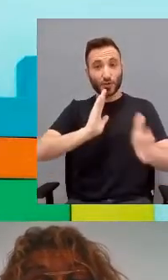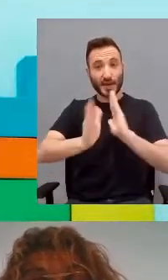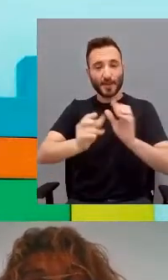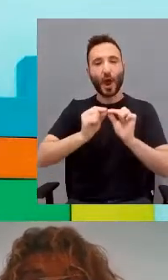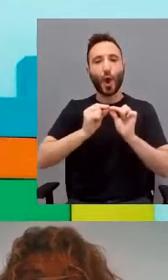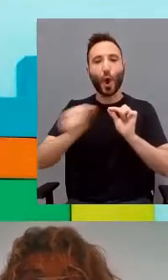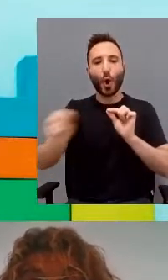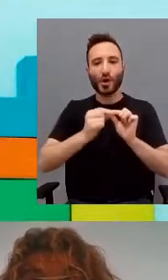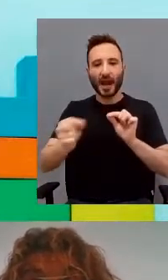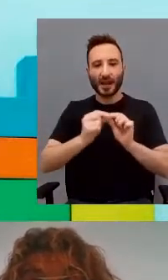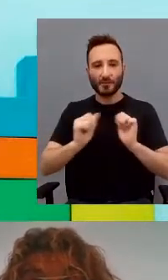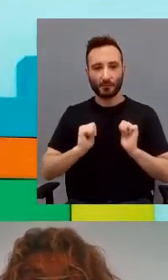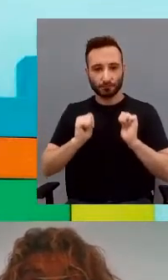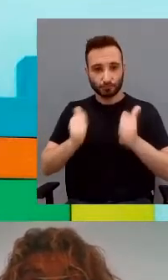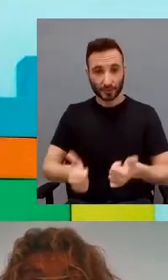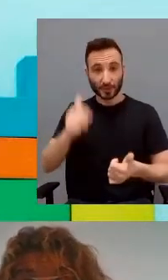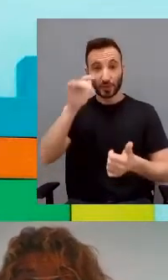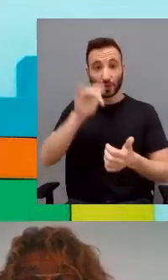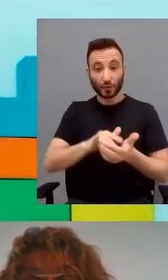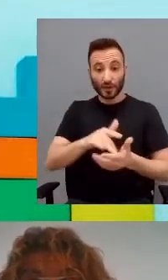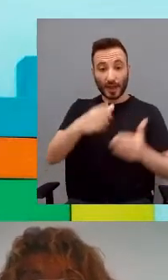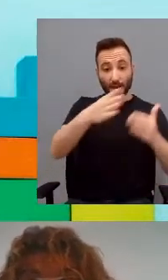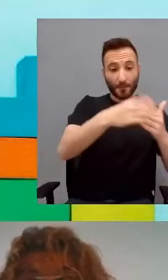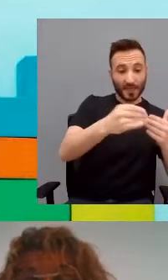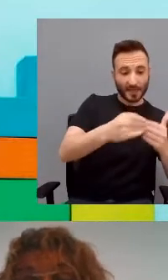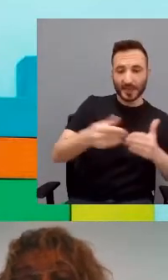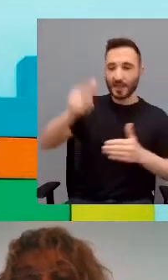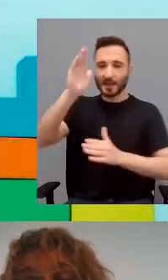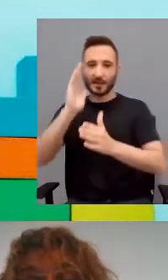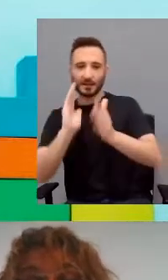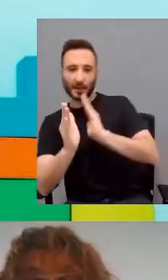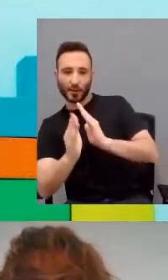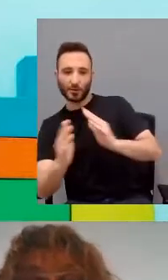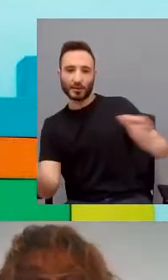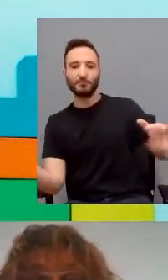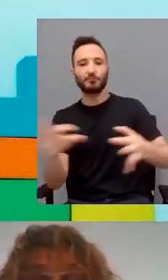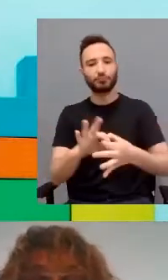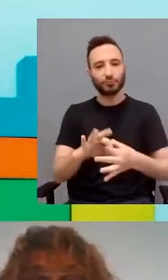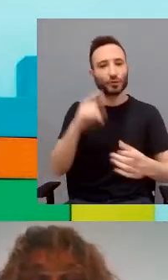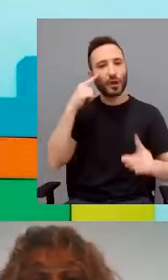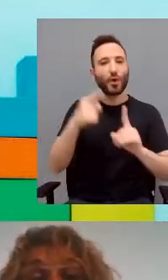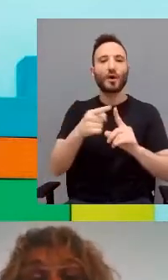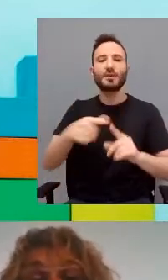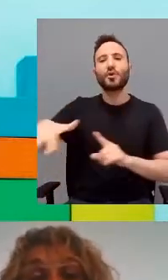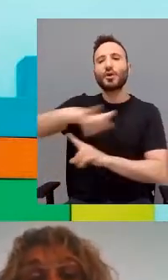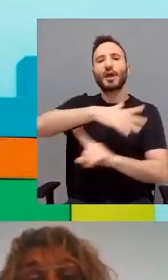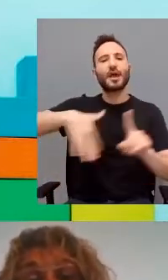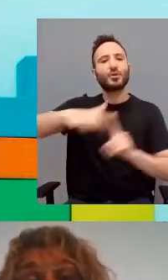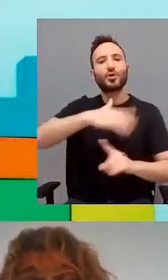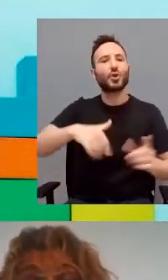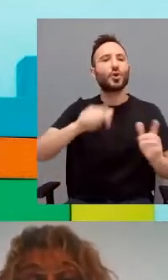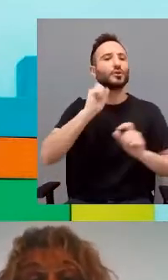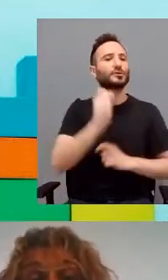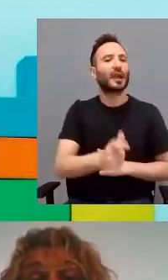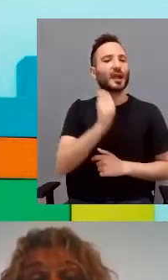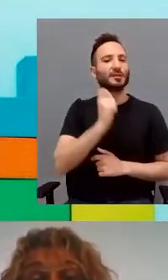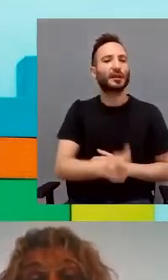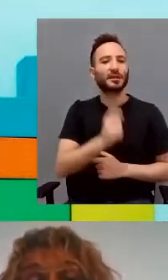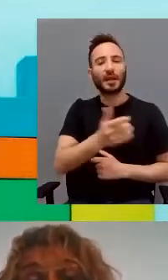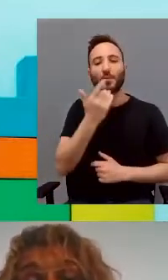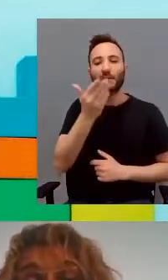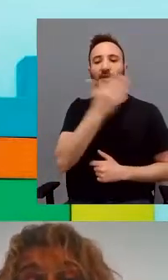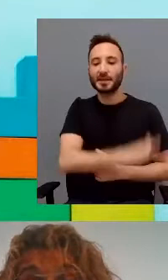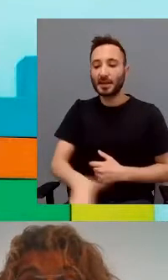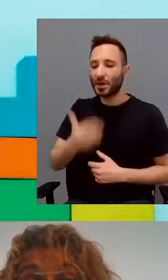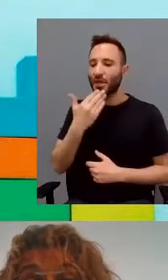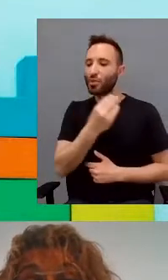que establece una sincronía entre paciente y terapeuta de apertura en cuanto a la aproximación de un entorno cotidiano de niño y adolescente